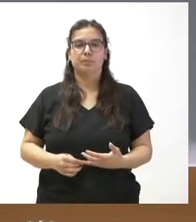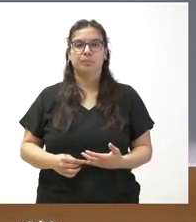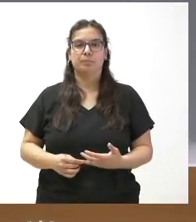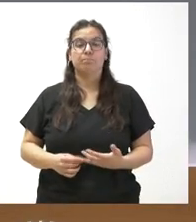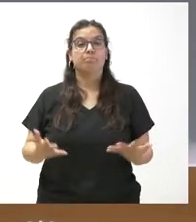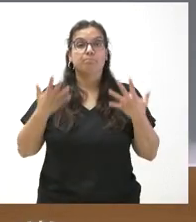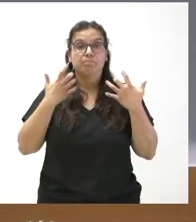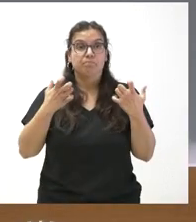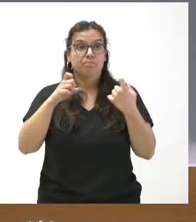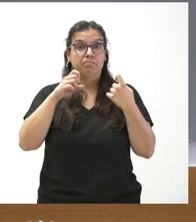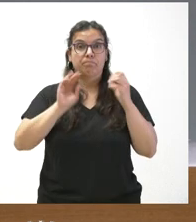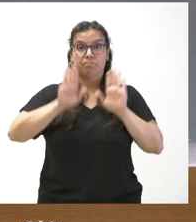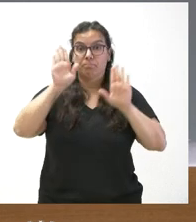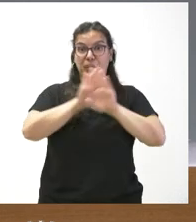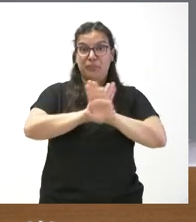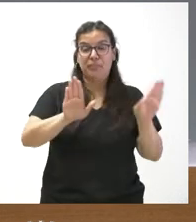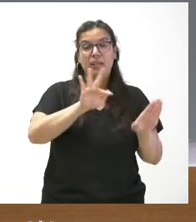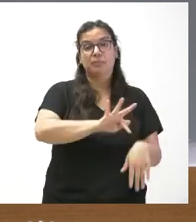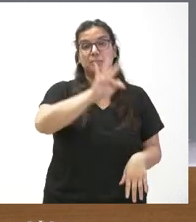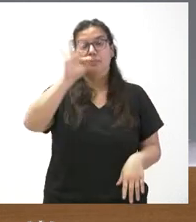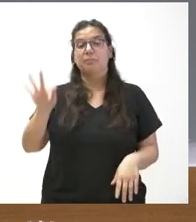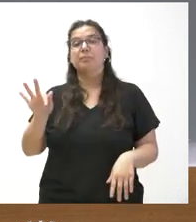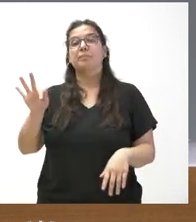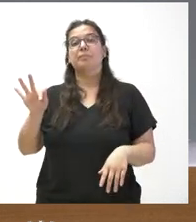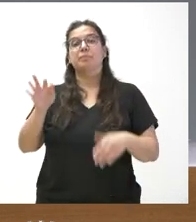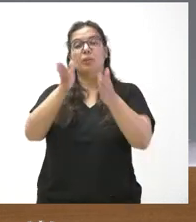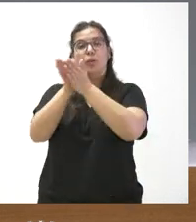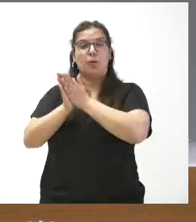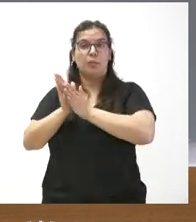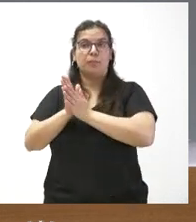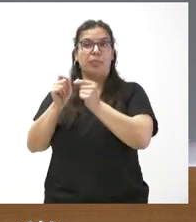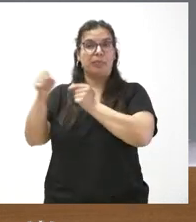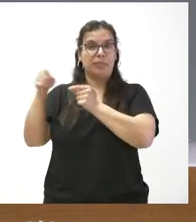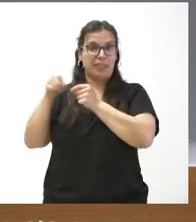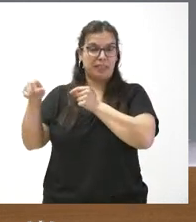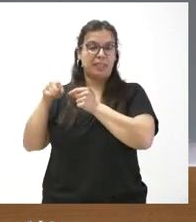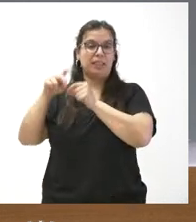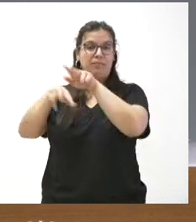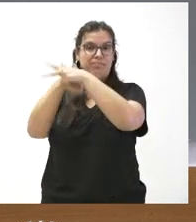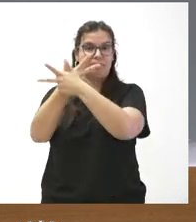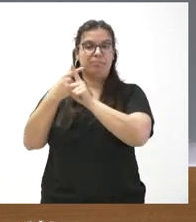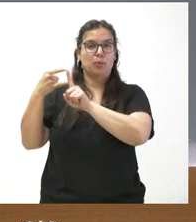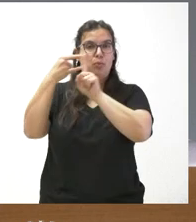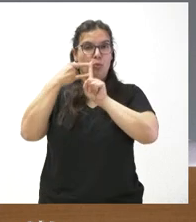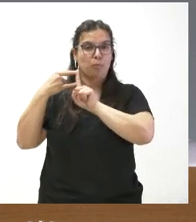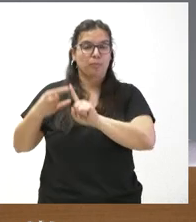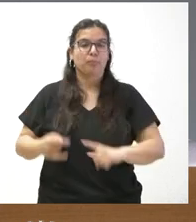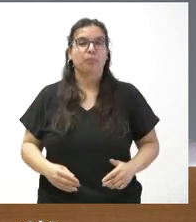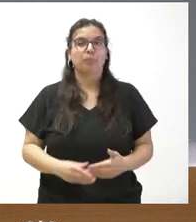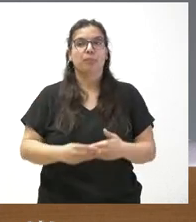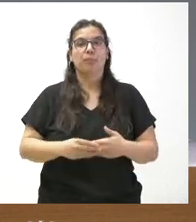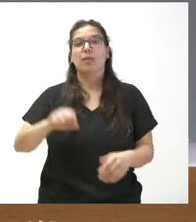Si no hay más preguntas, abrimos un turno con los profesionales que nos siguen desde las diferentes provincias. Lo